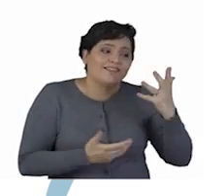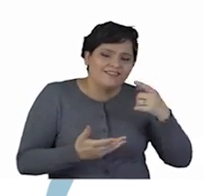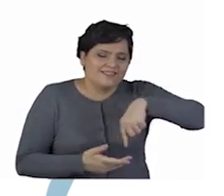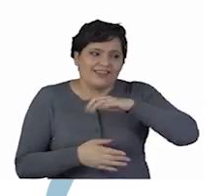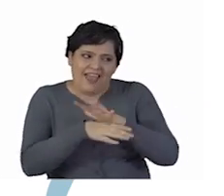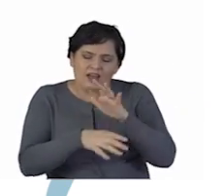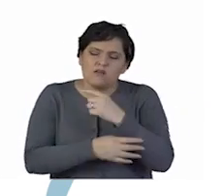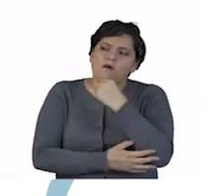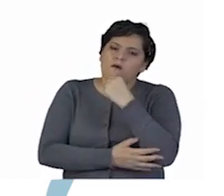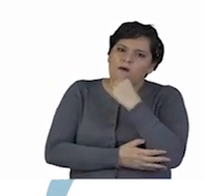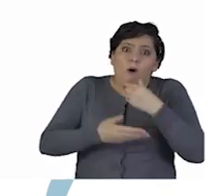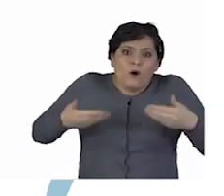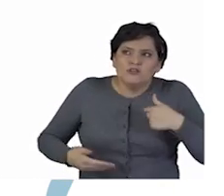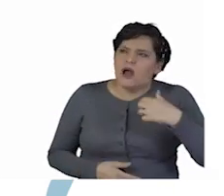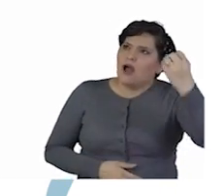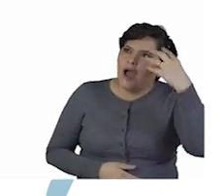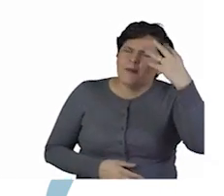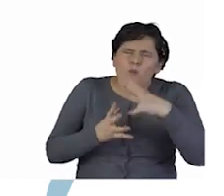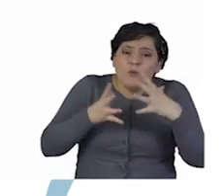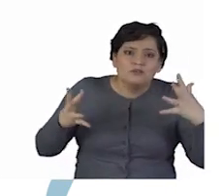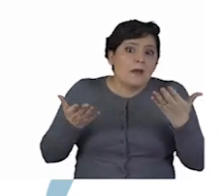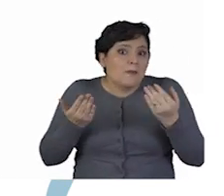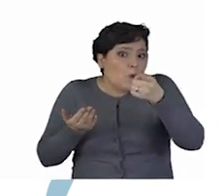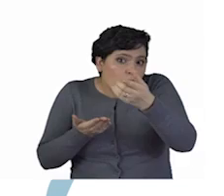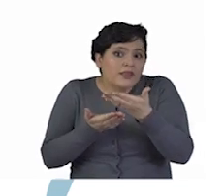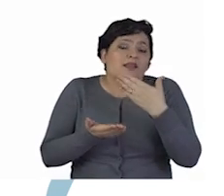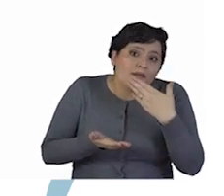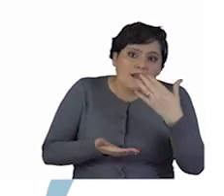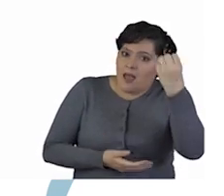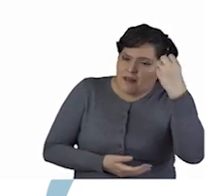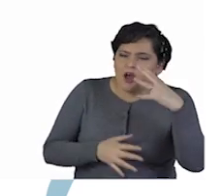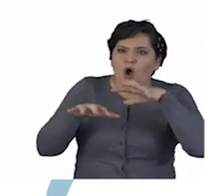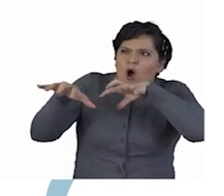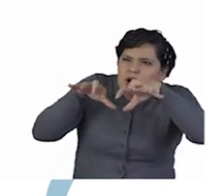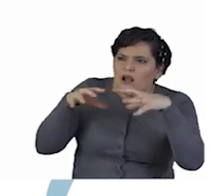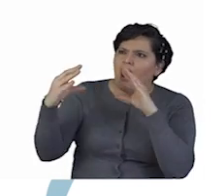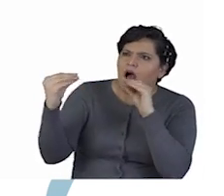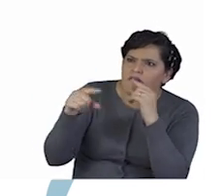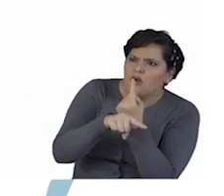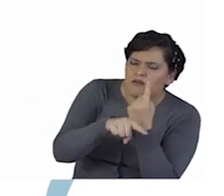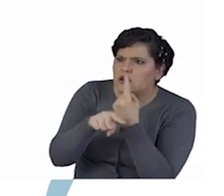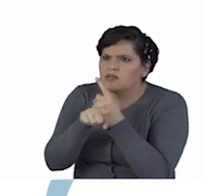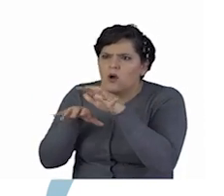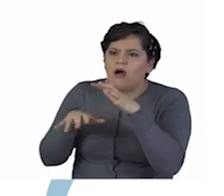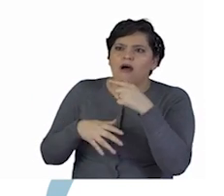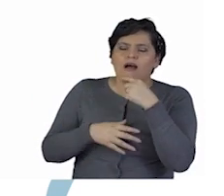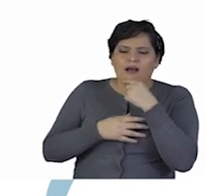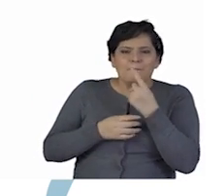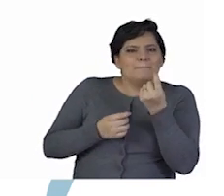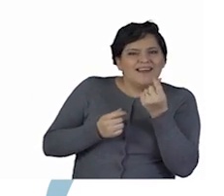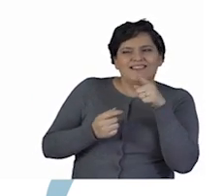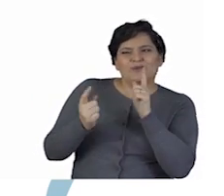decimos en el teatro. Hoy he aprendido mucho, y espero que ustedes también. Conocer a los objetos y poder hablar con ellos